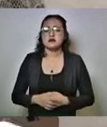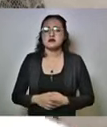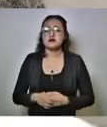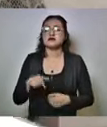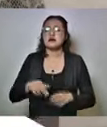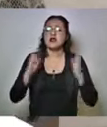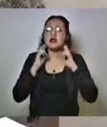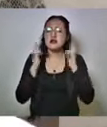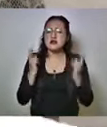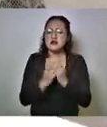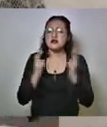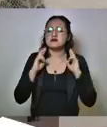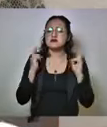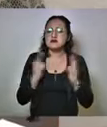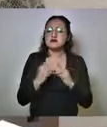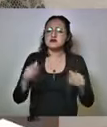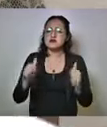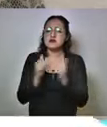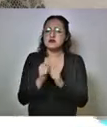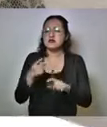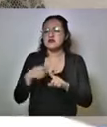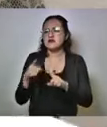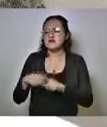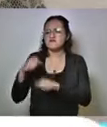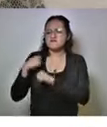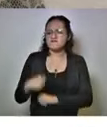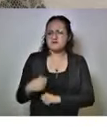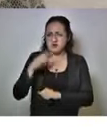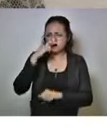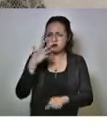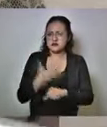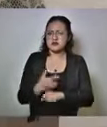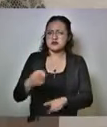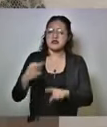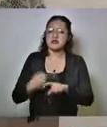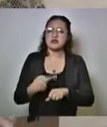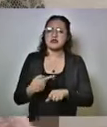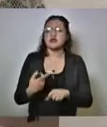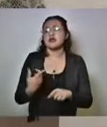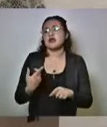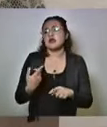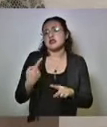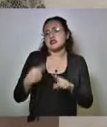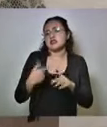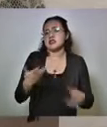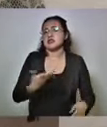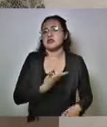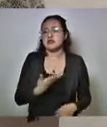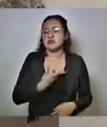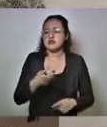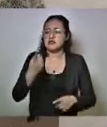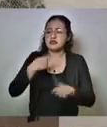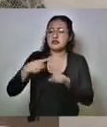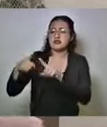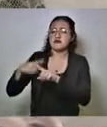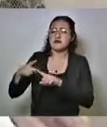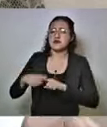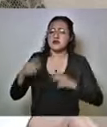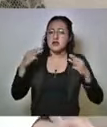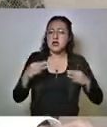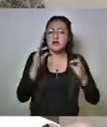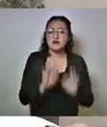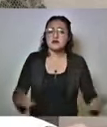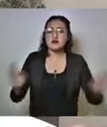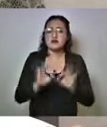reuniones con los distintos liderazgos que tienen presencia en distintos mercados importantes,